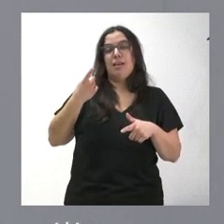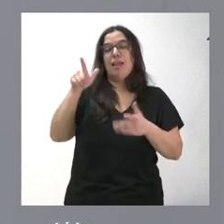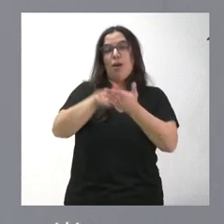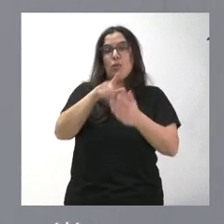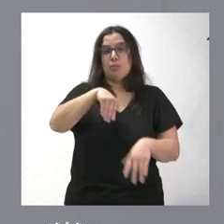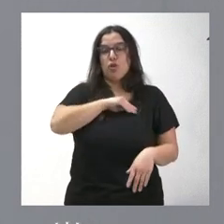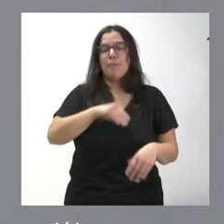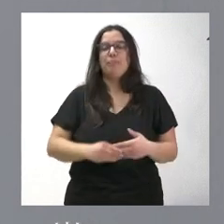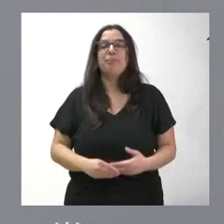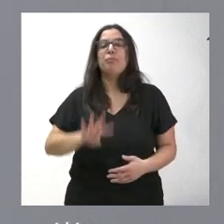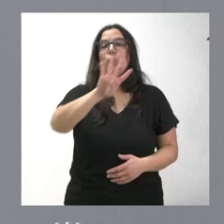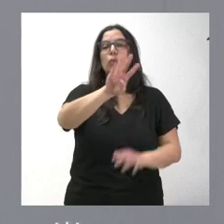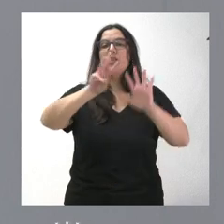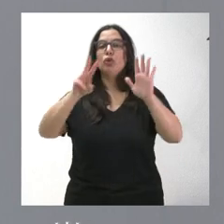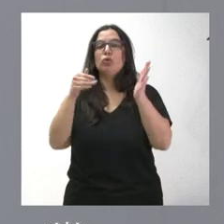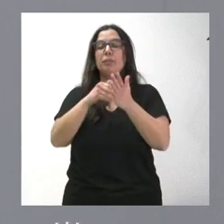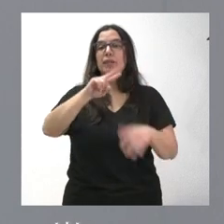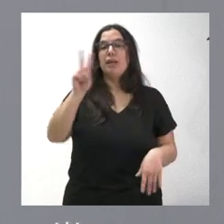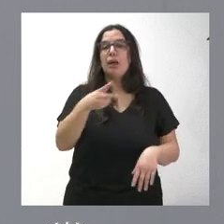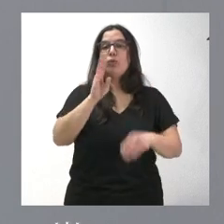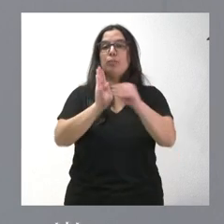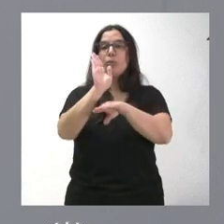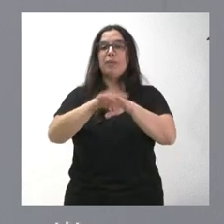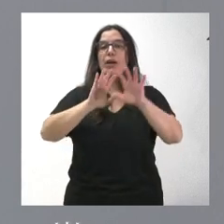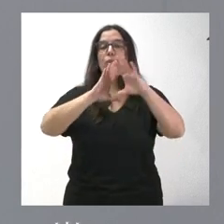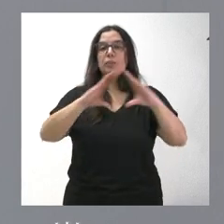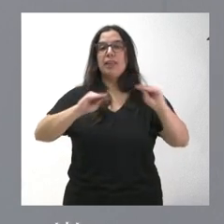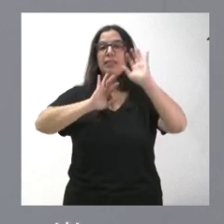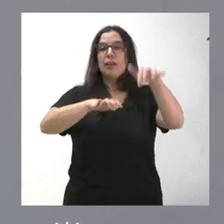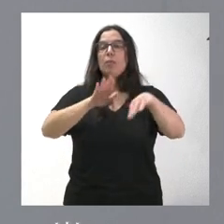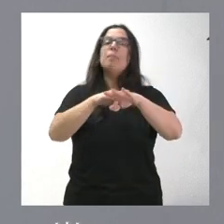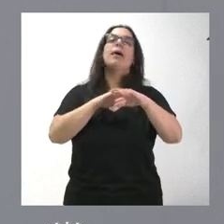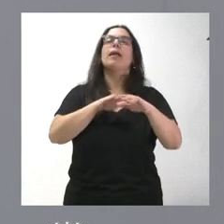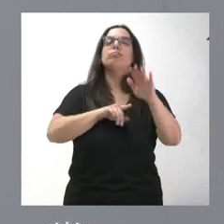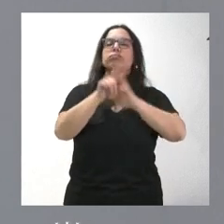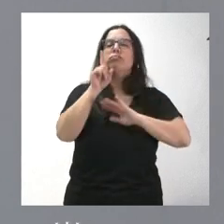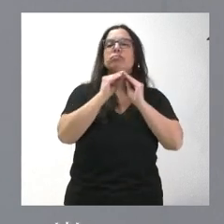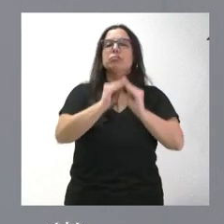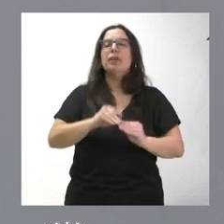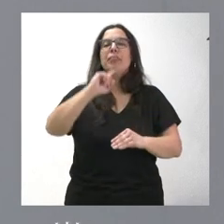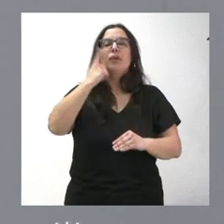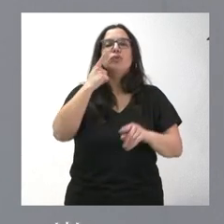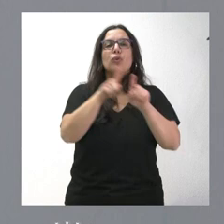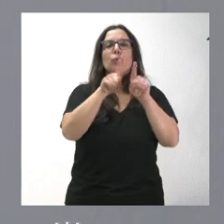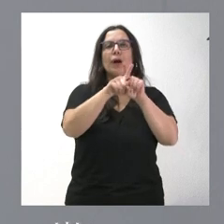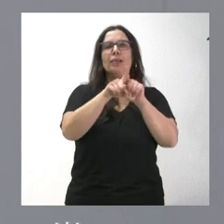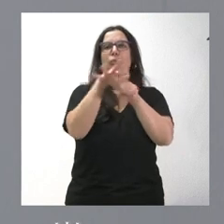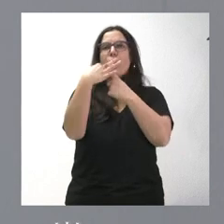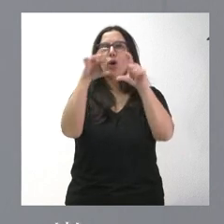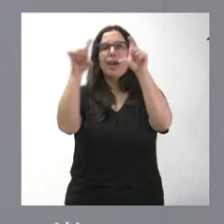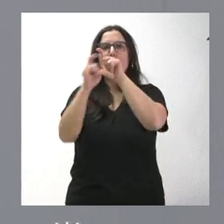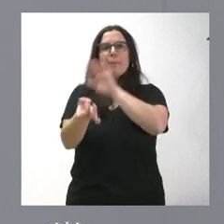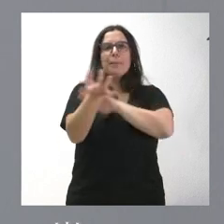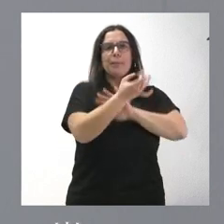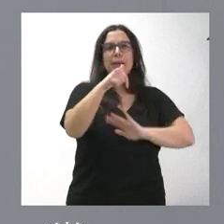48.000 euros a la Universidad de León para desarrollar un diagnóstico sobre el emprendimiento de la comunidad. De acuerdo con el